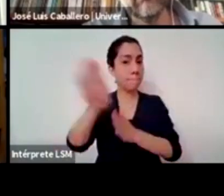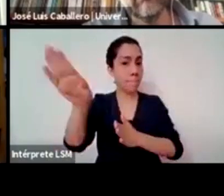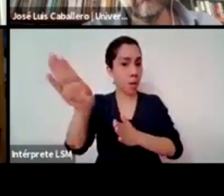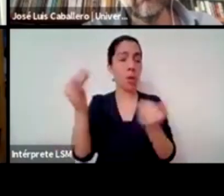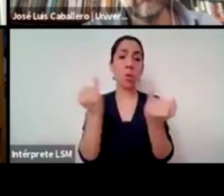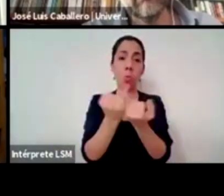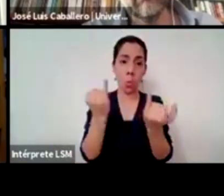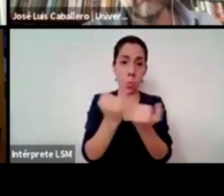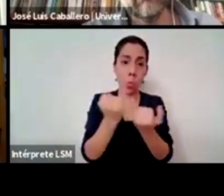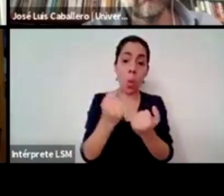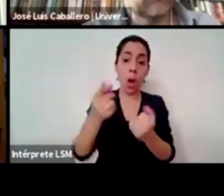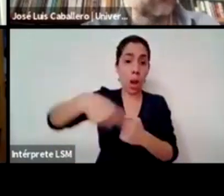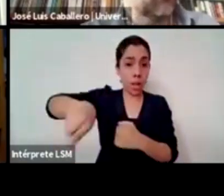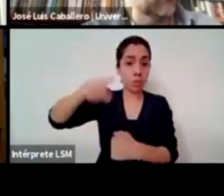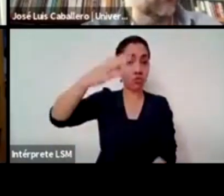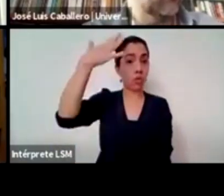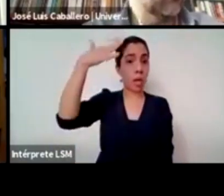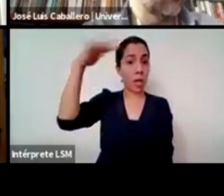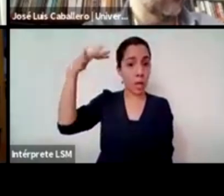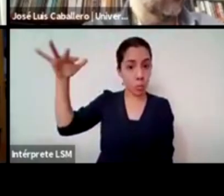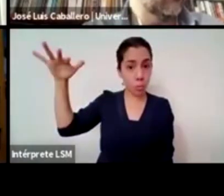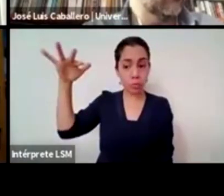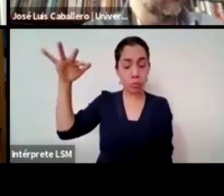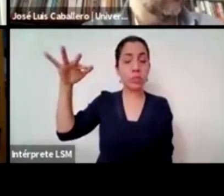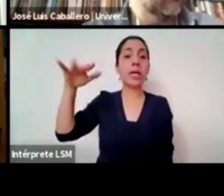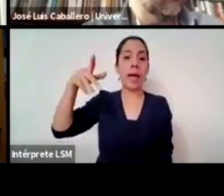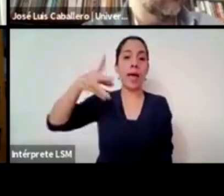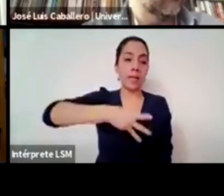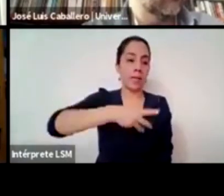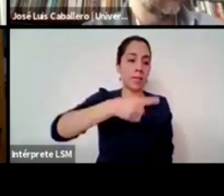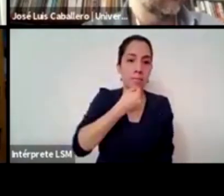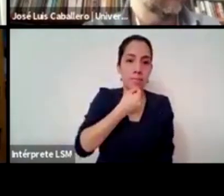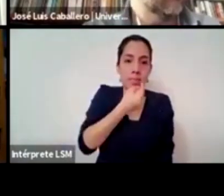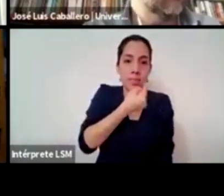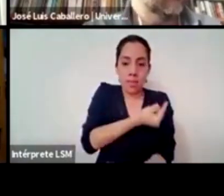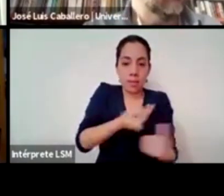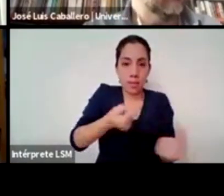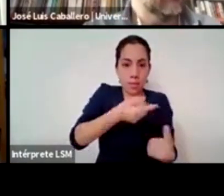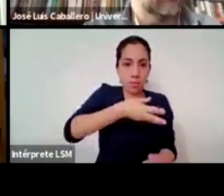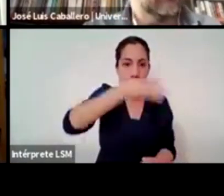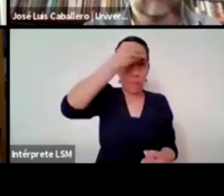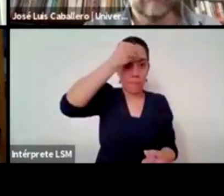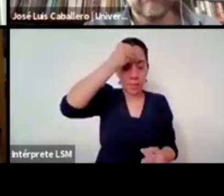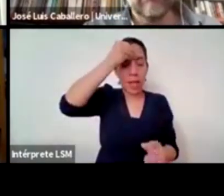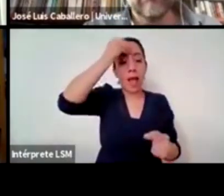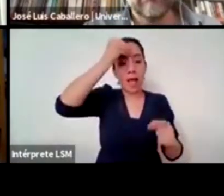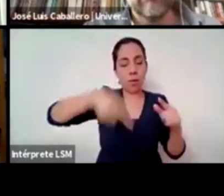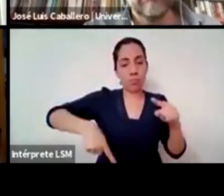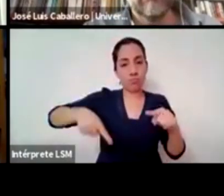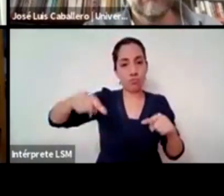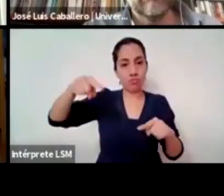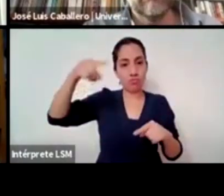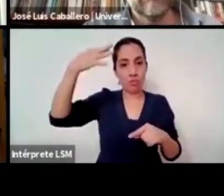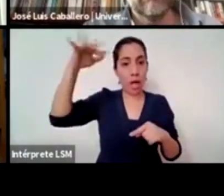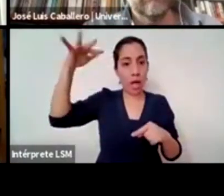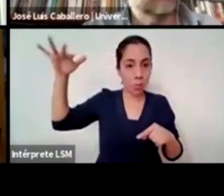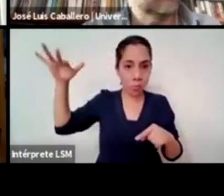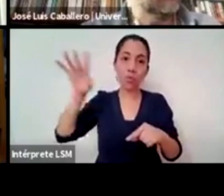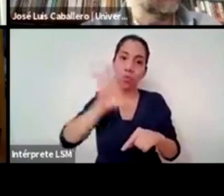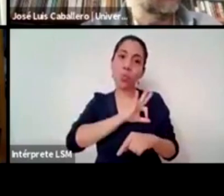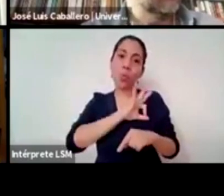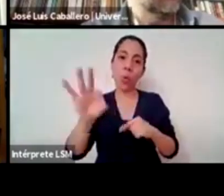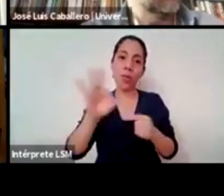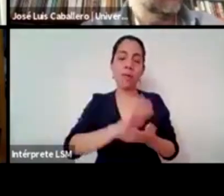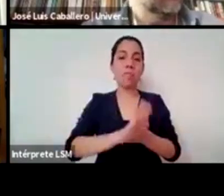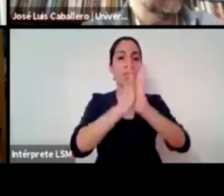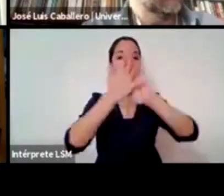adultas del mañana y que van a construir y llevar este país hacia el mejor puerto posible eso es todo lo que tenía para decir